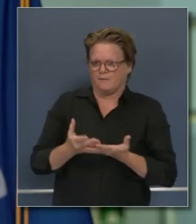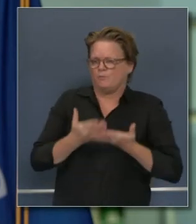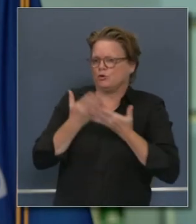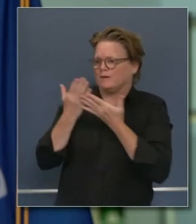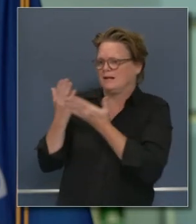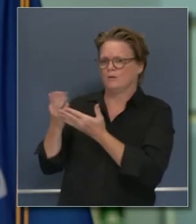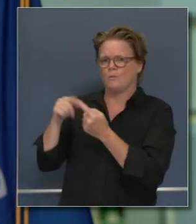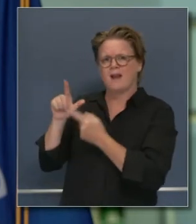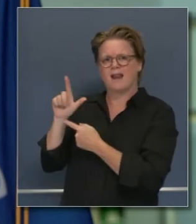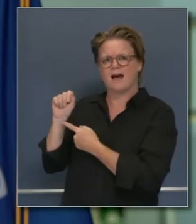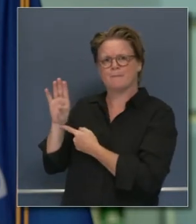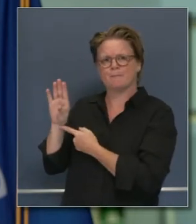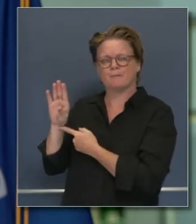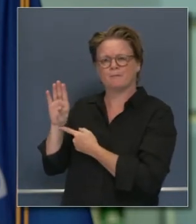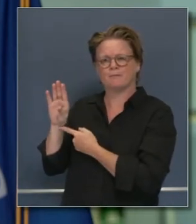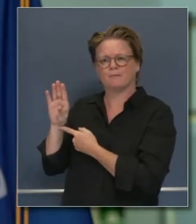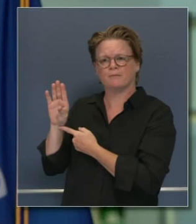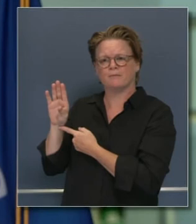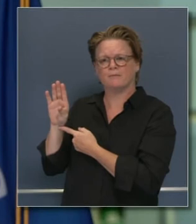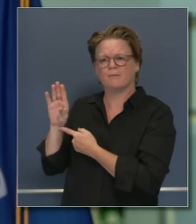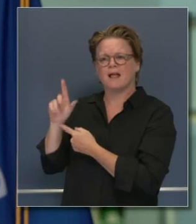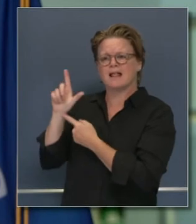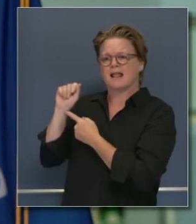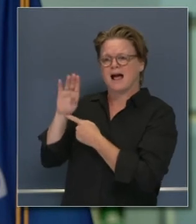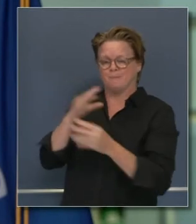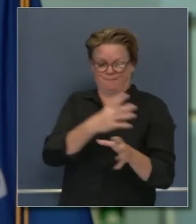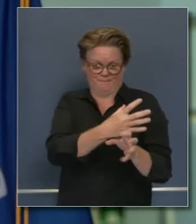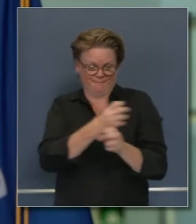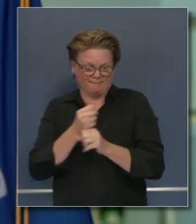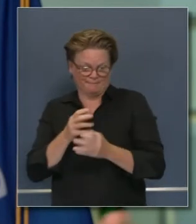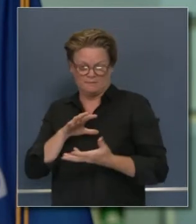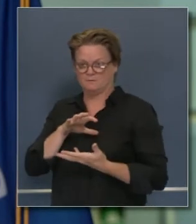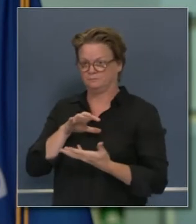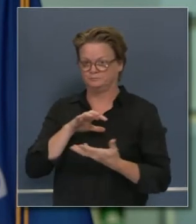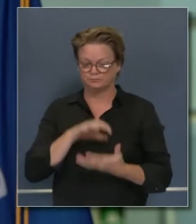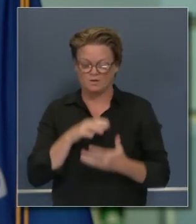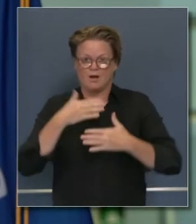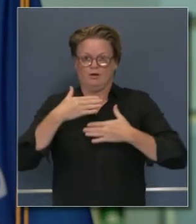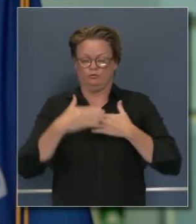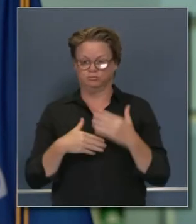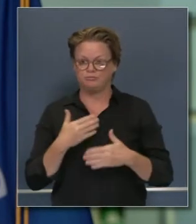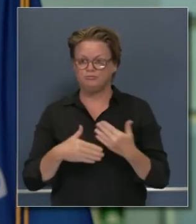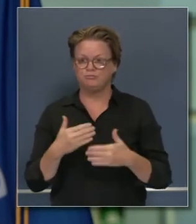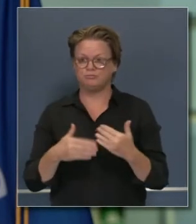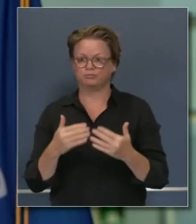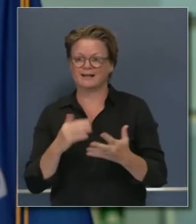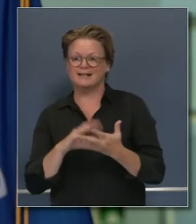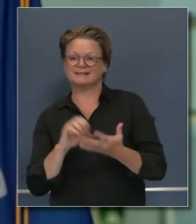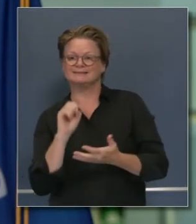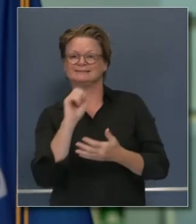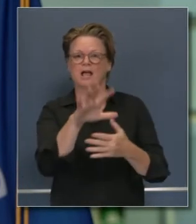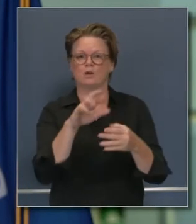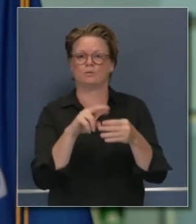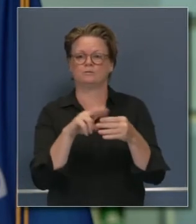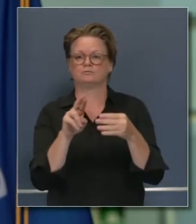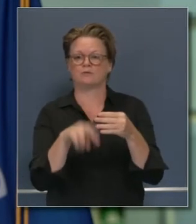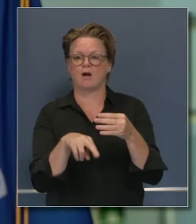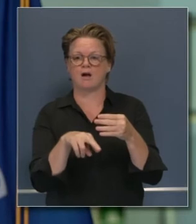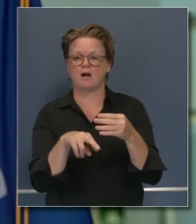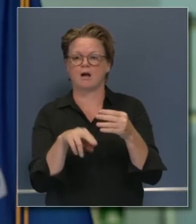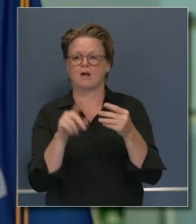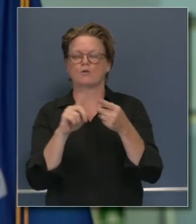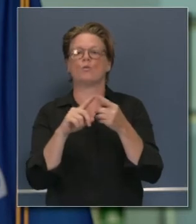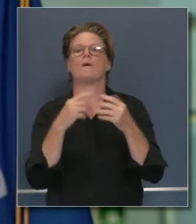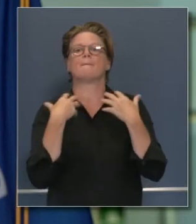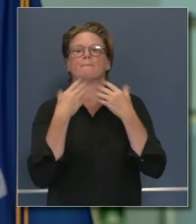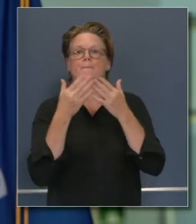procesar tan pronto como entra por esa puerta de enfrente el gasto para procesarlo y obtener el resultado al departamento